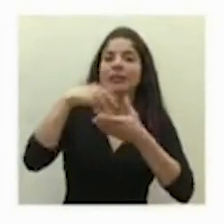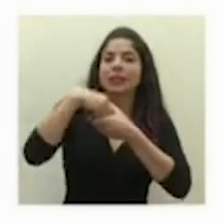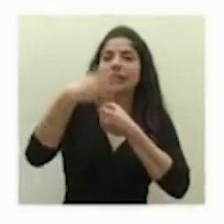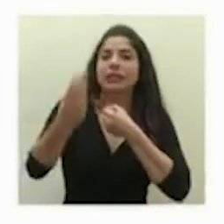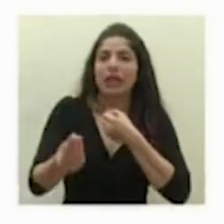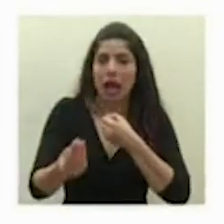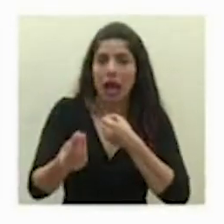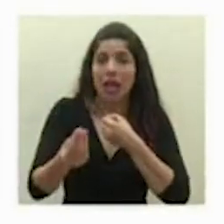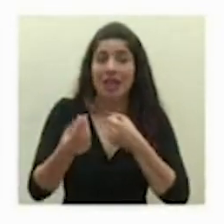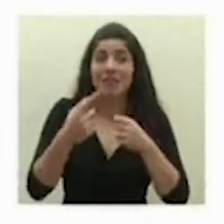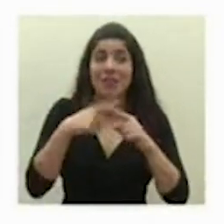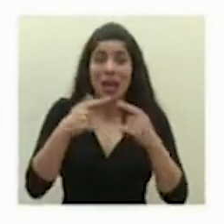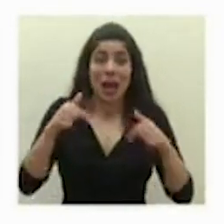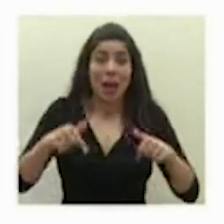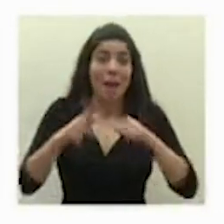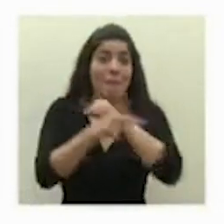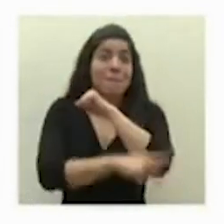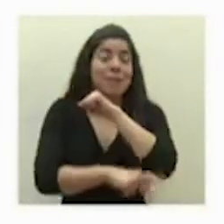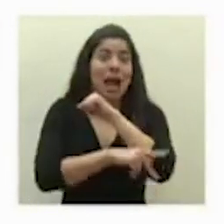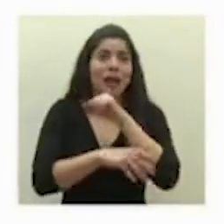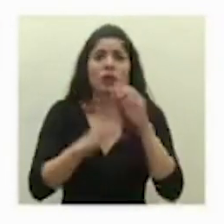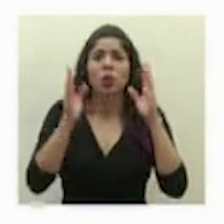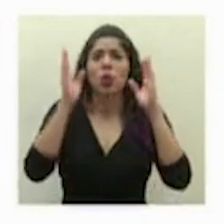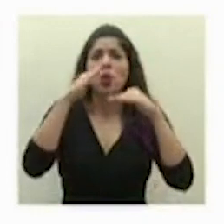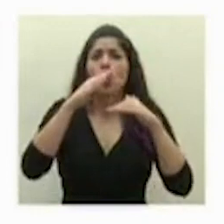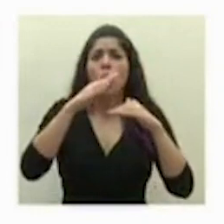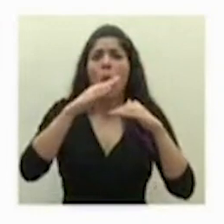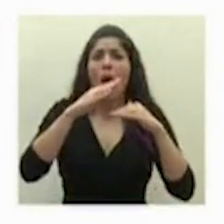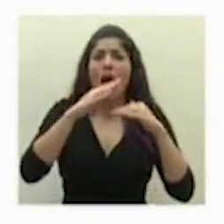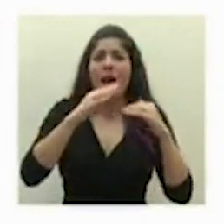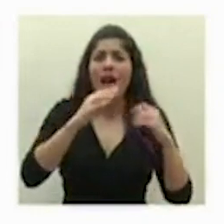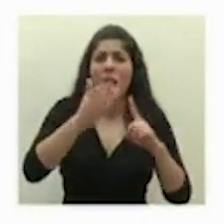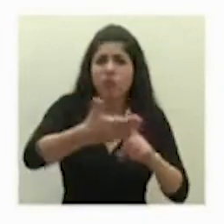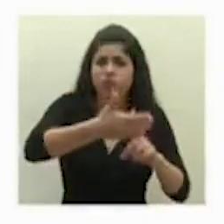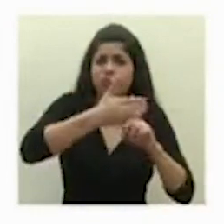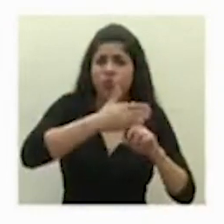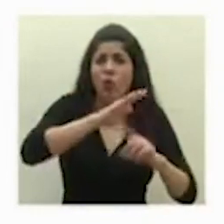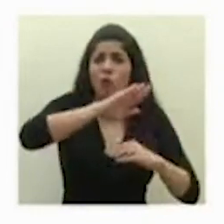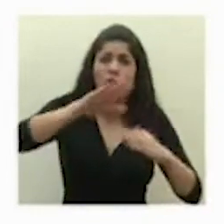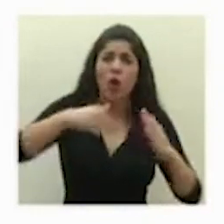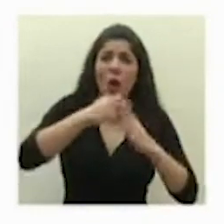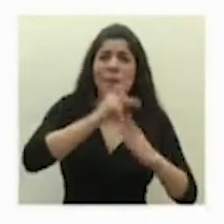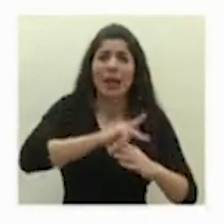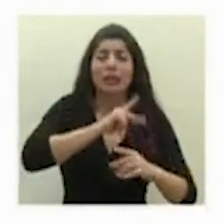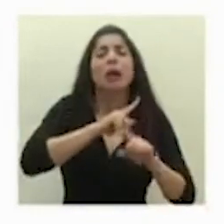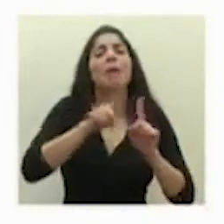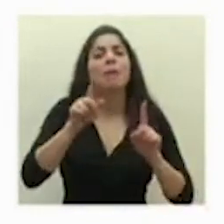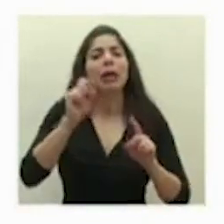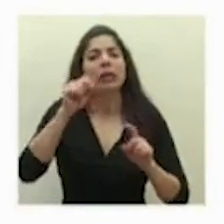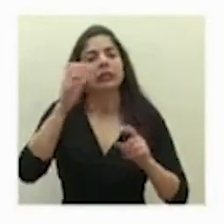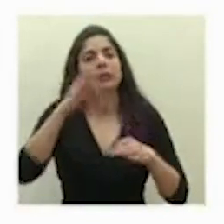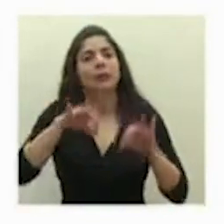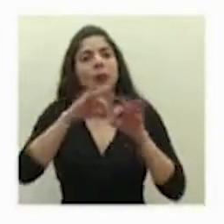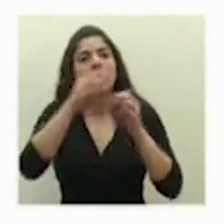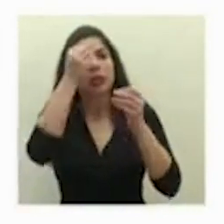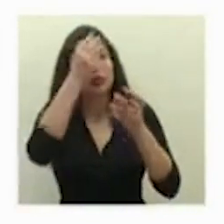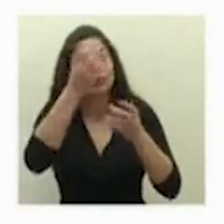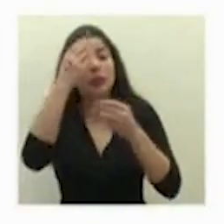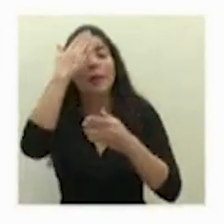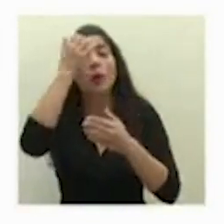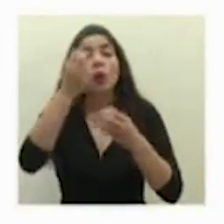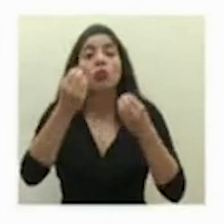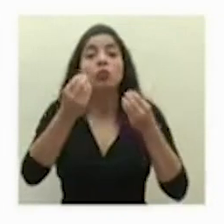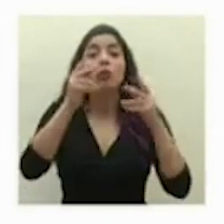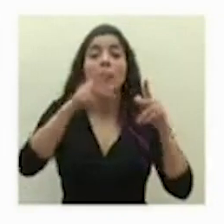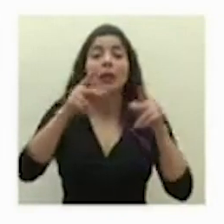no tenemos en nuestro país un confinamiento personal si considerábamos importante porque muchas de esas personas